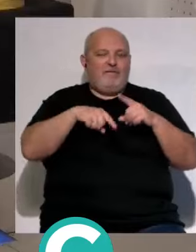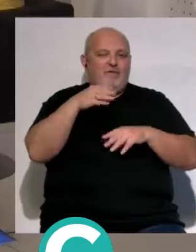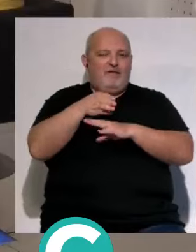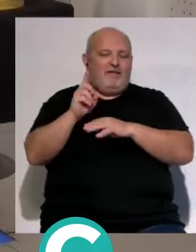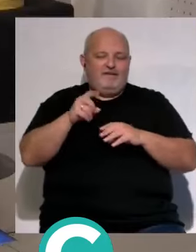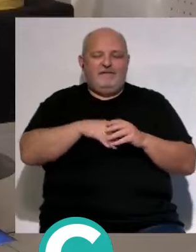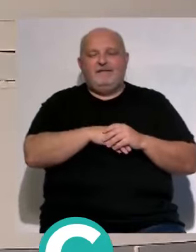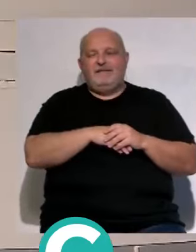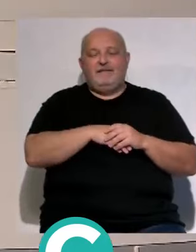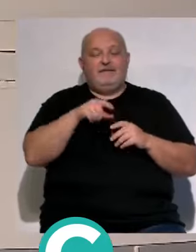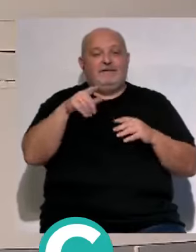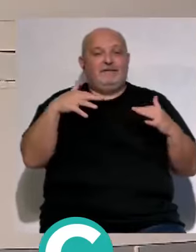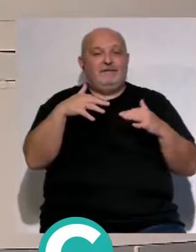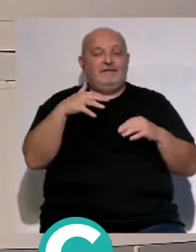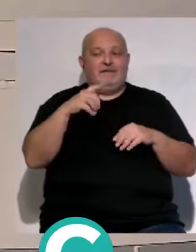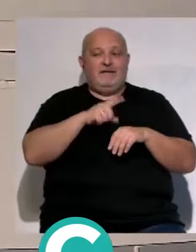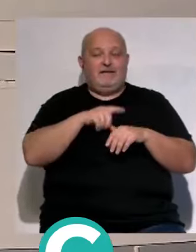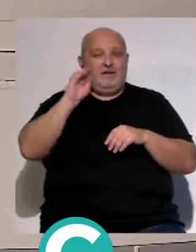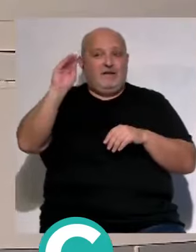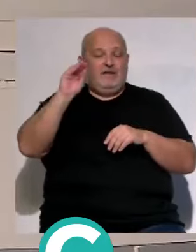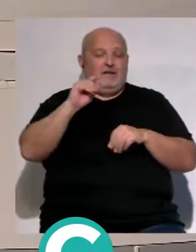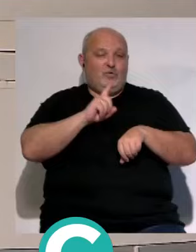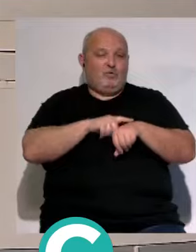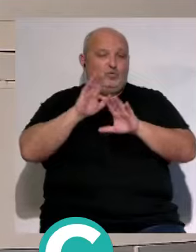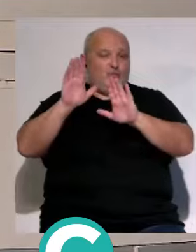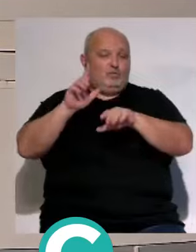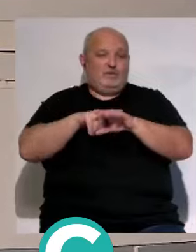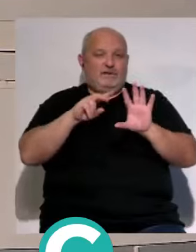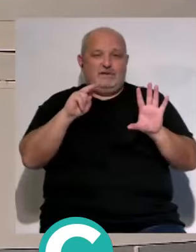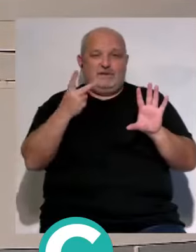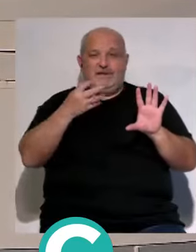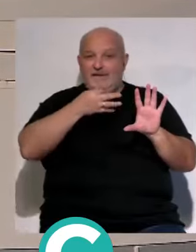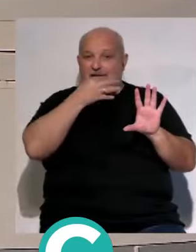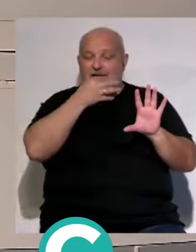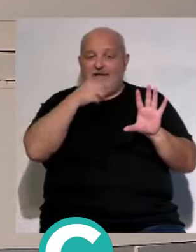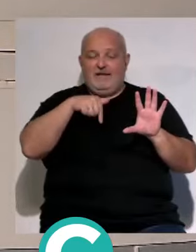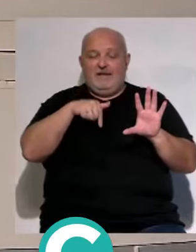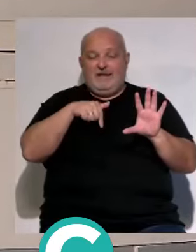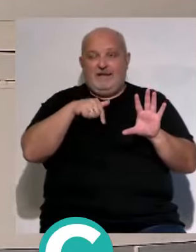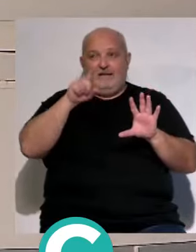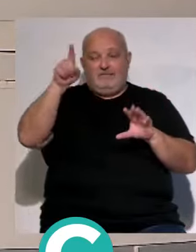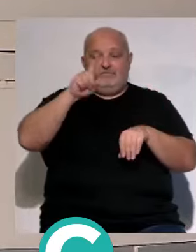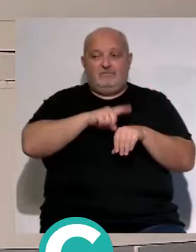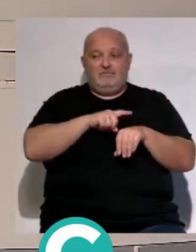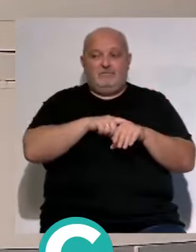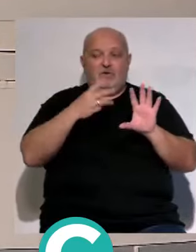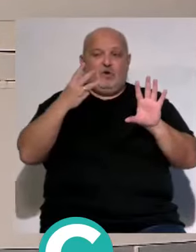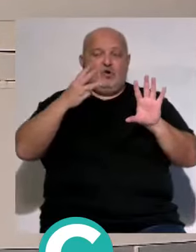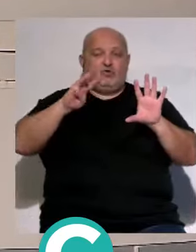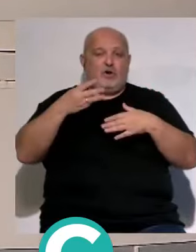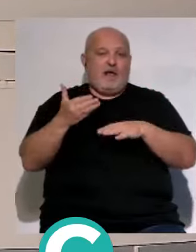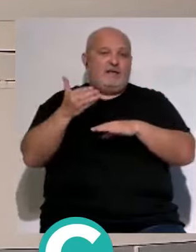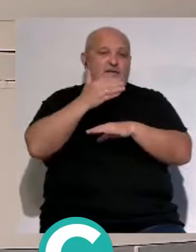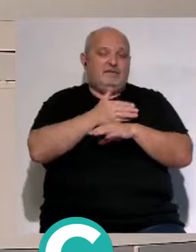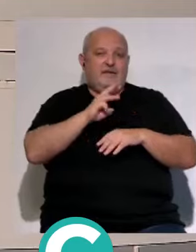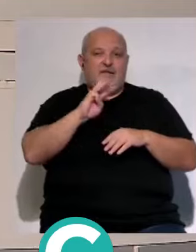el partido recuerden hora de allí es a las 7 de la tarde allí son 8 horas antes